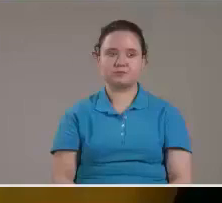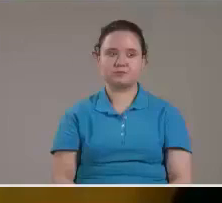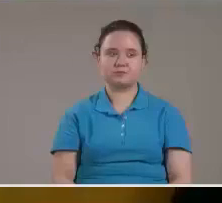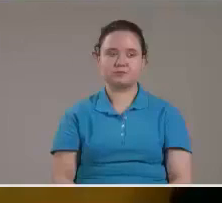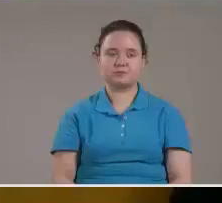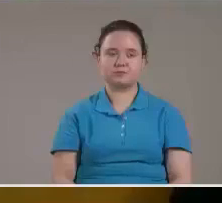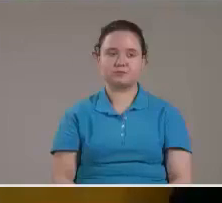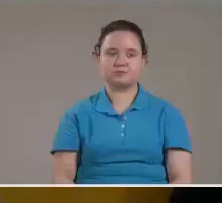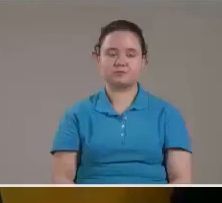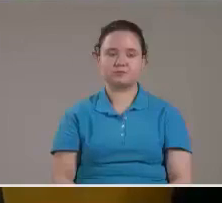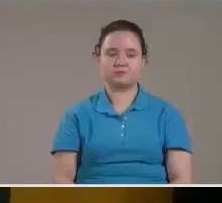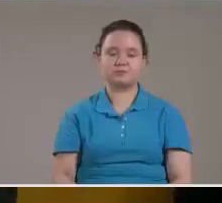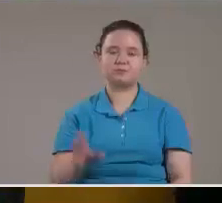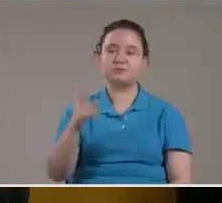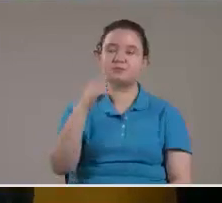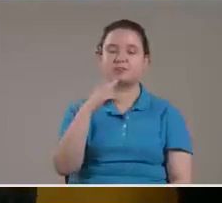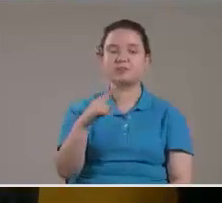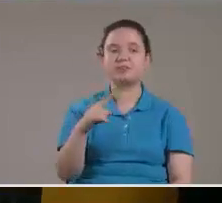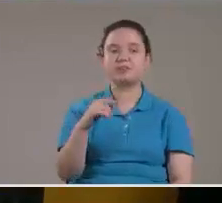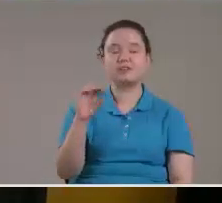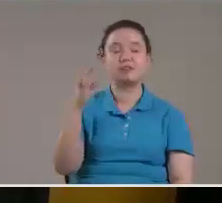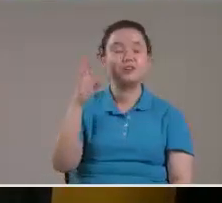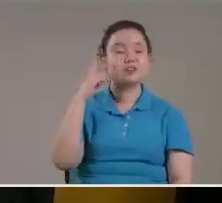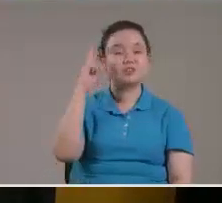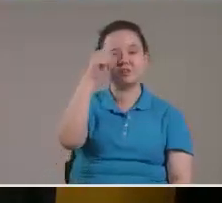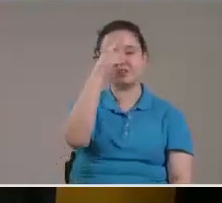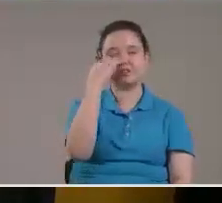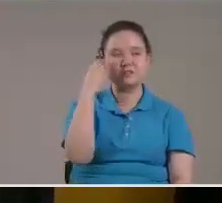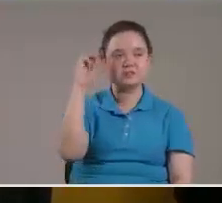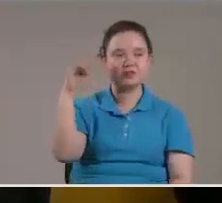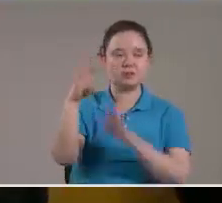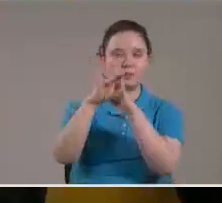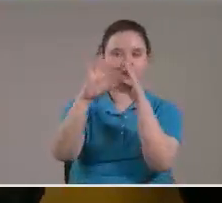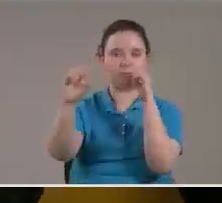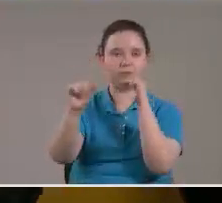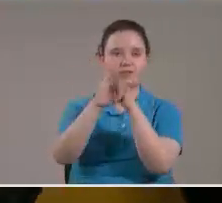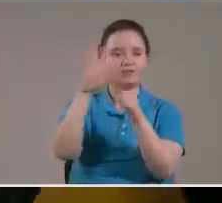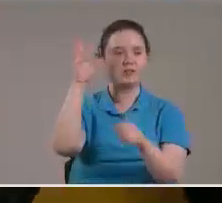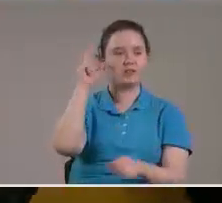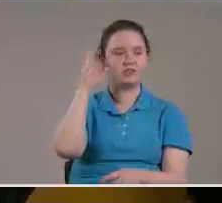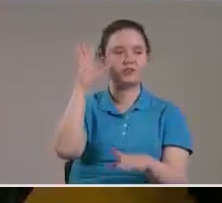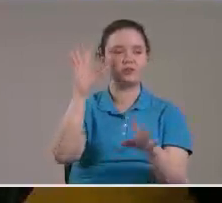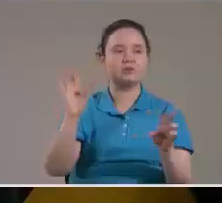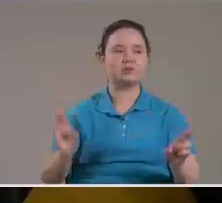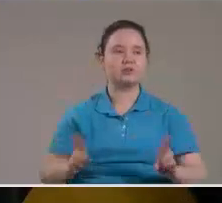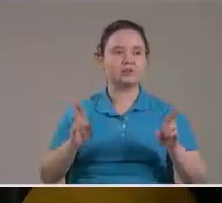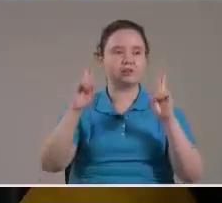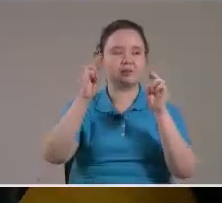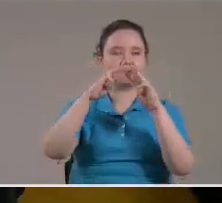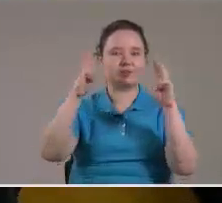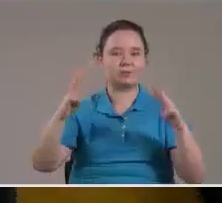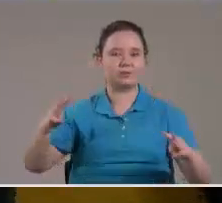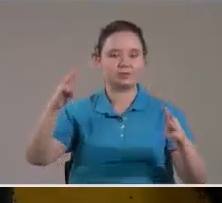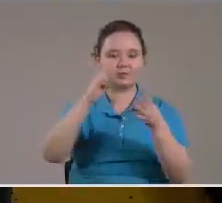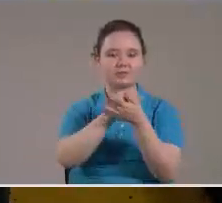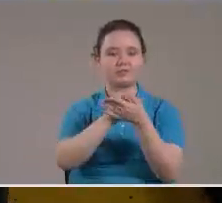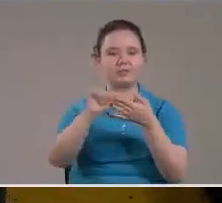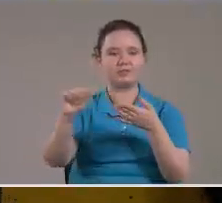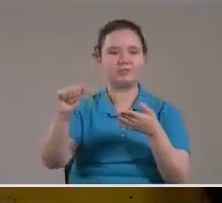Dos Dice Que resuene En Sion Trompeta Suena Alarma En el monte Santo